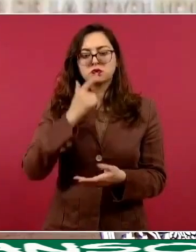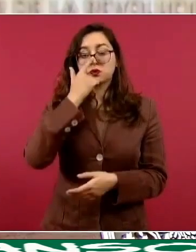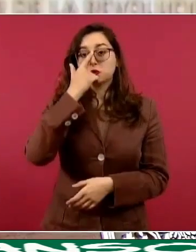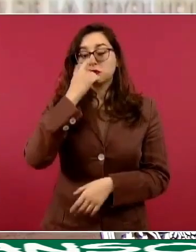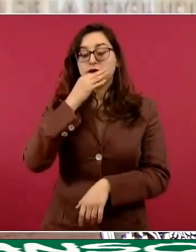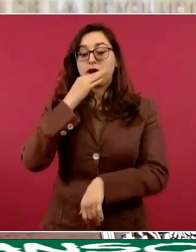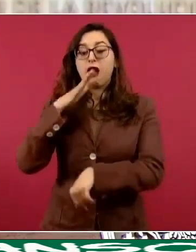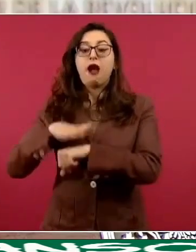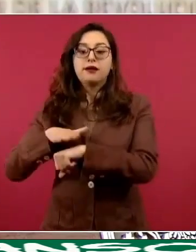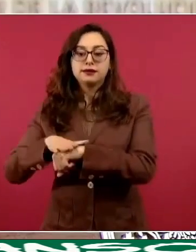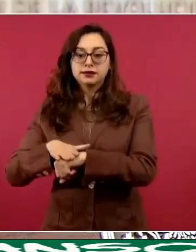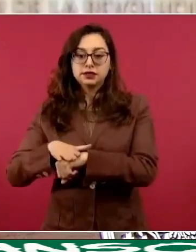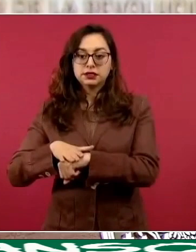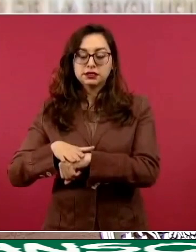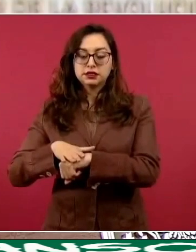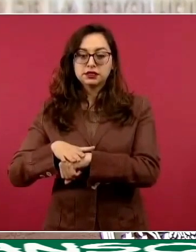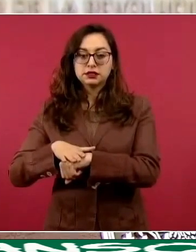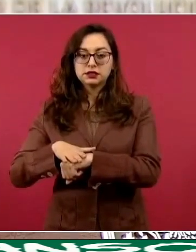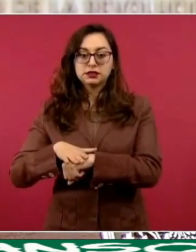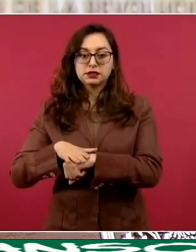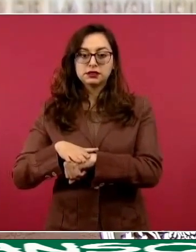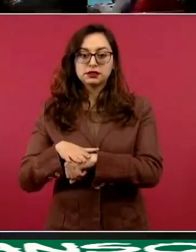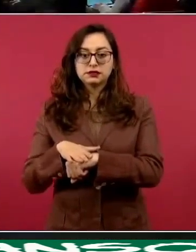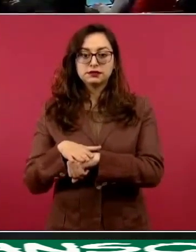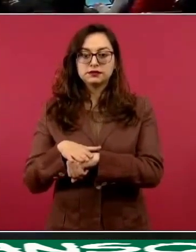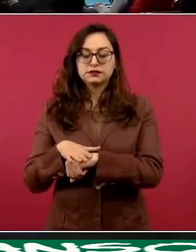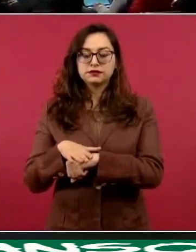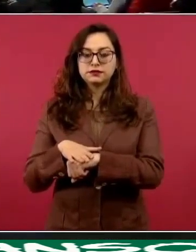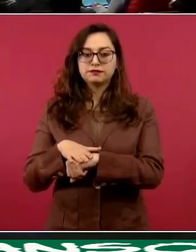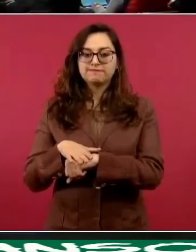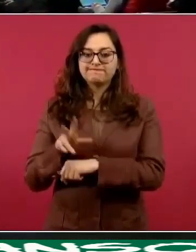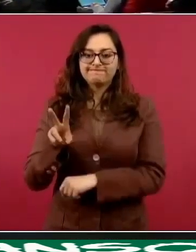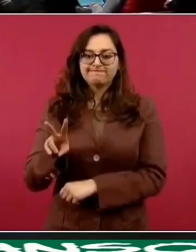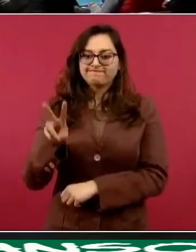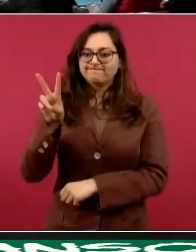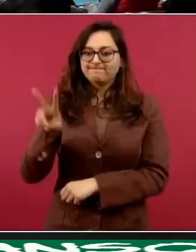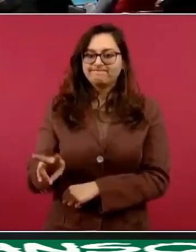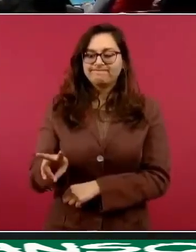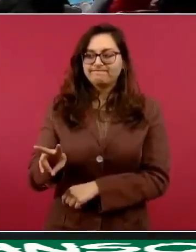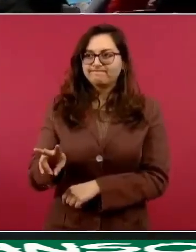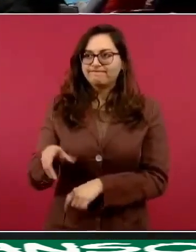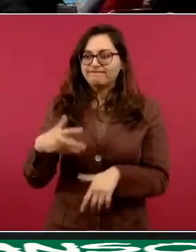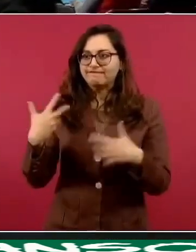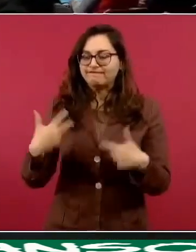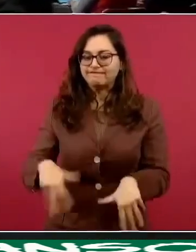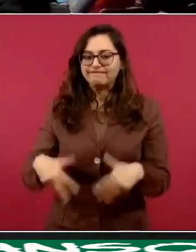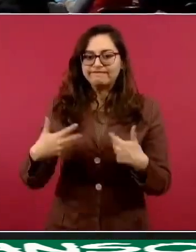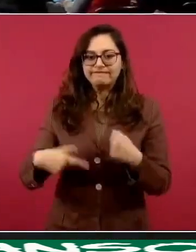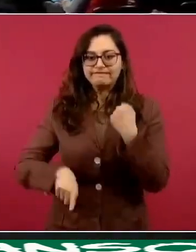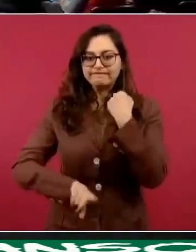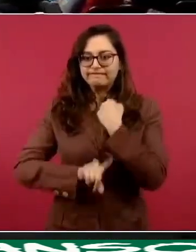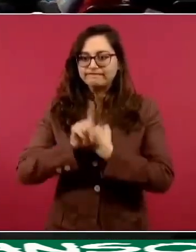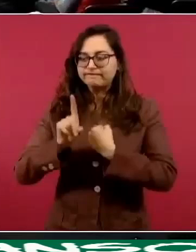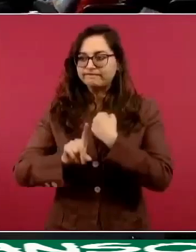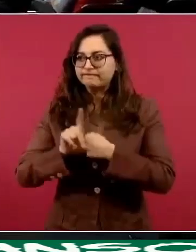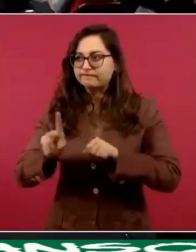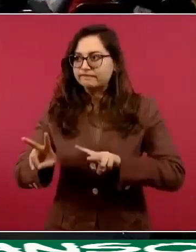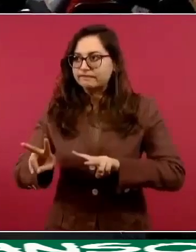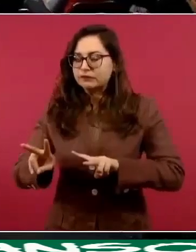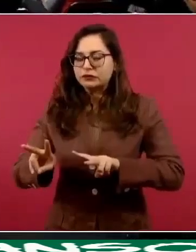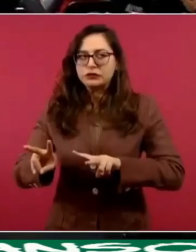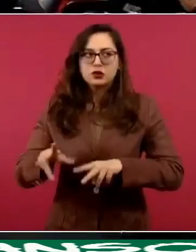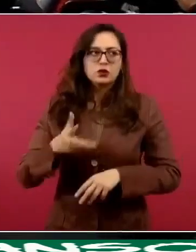que nos dio mucho sentimiento ver a jóvenes,